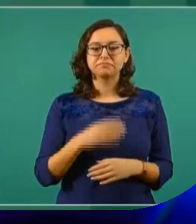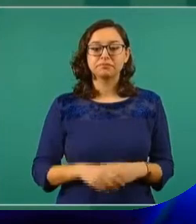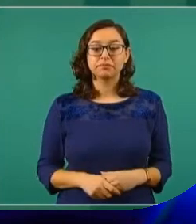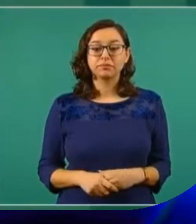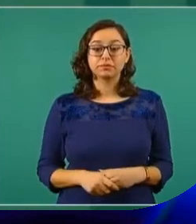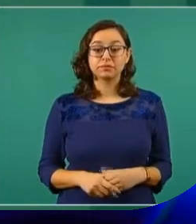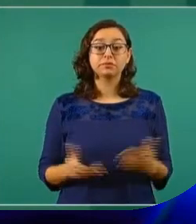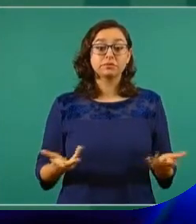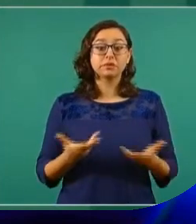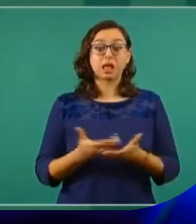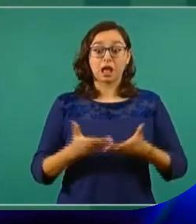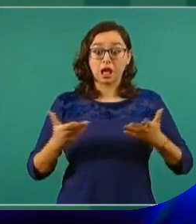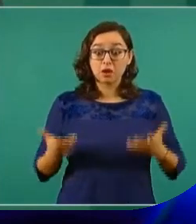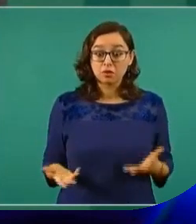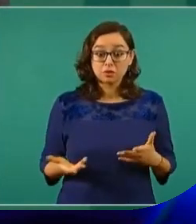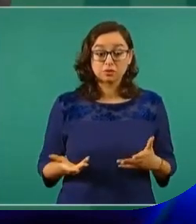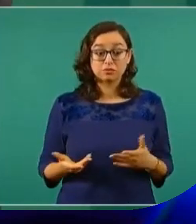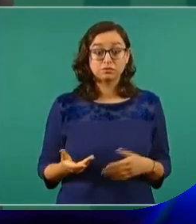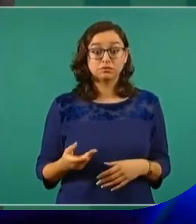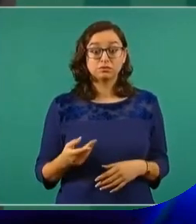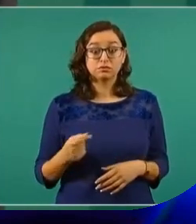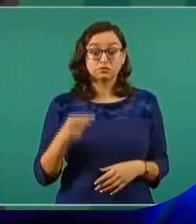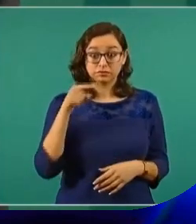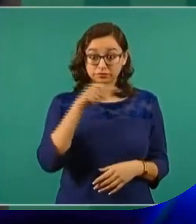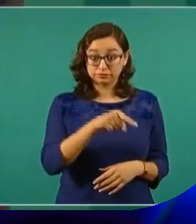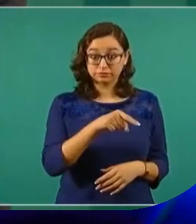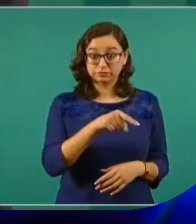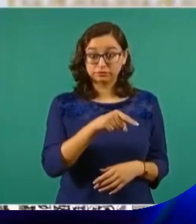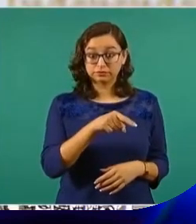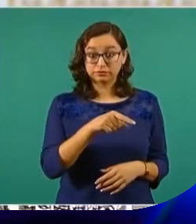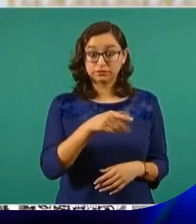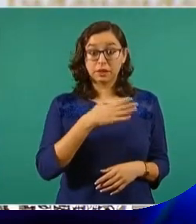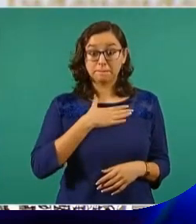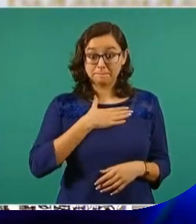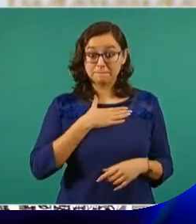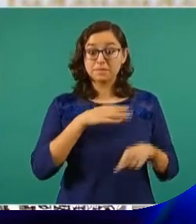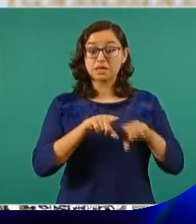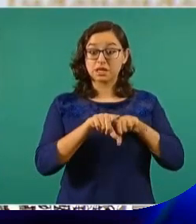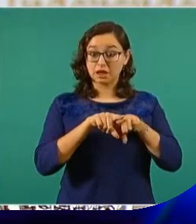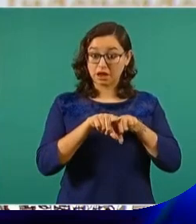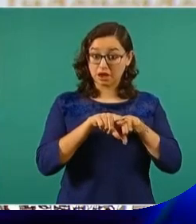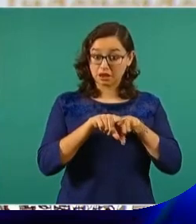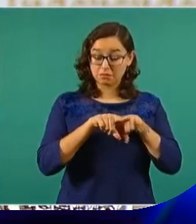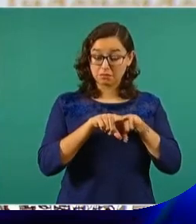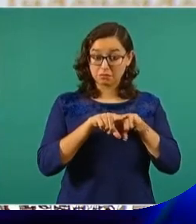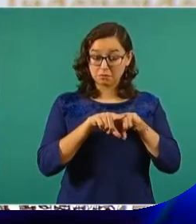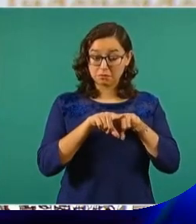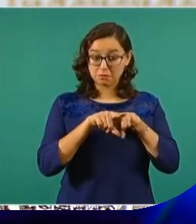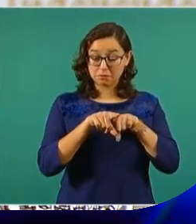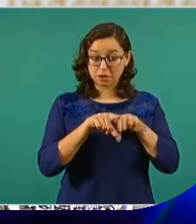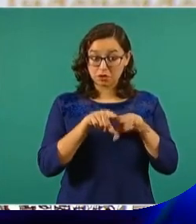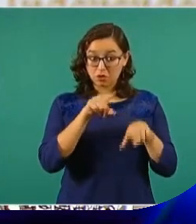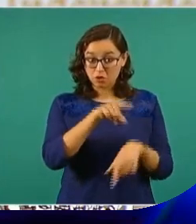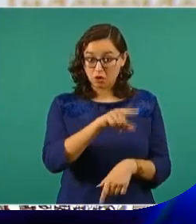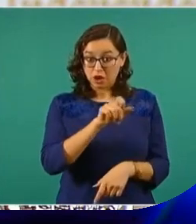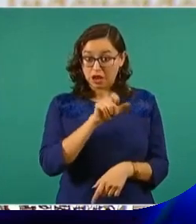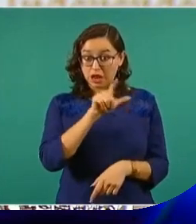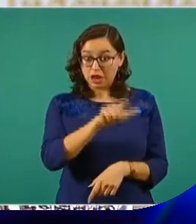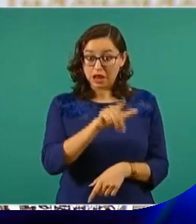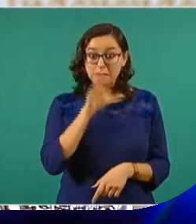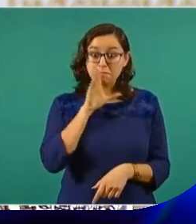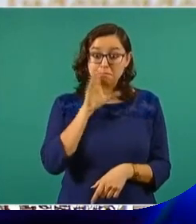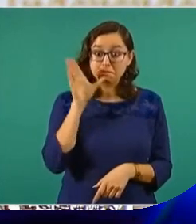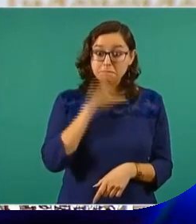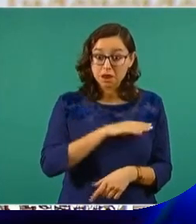delito de mi hermano, de quien sea, yo no